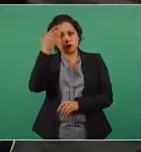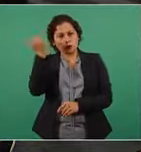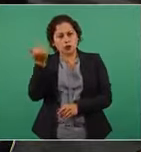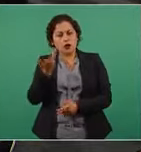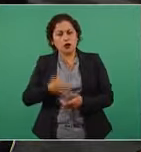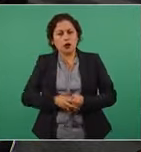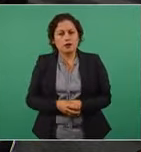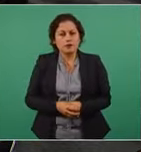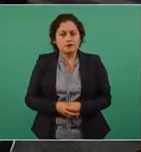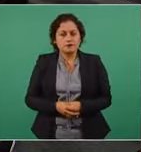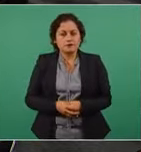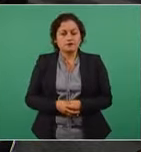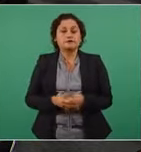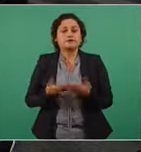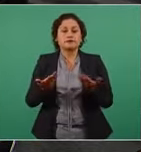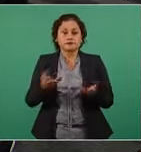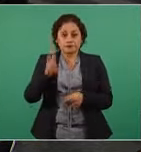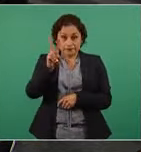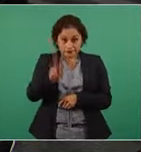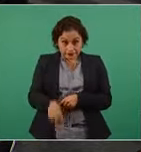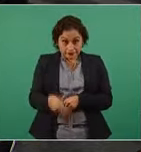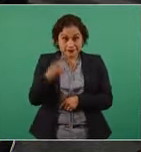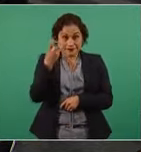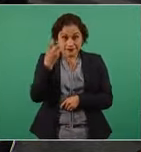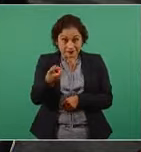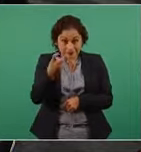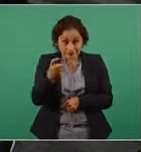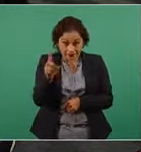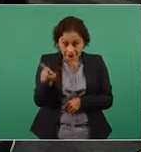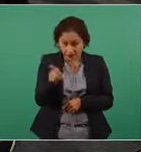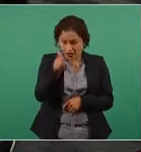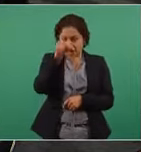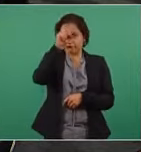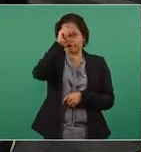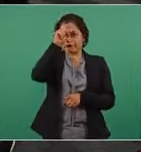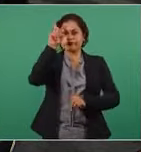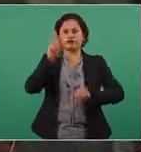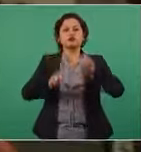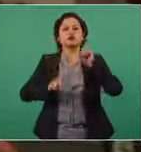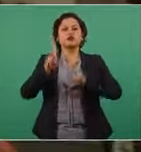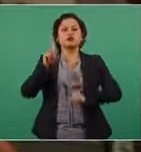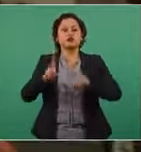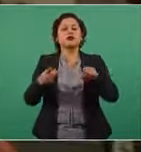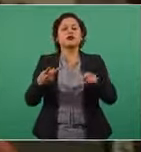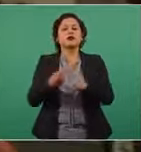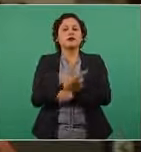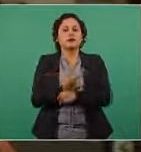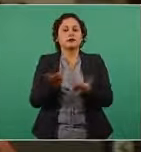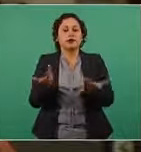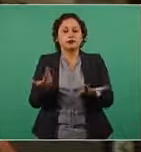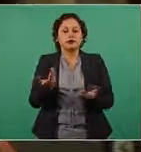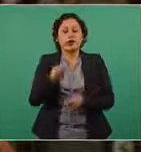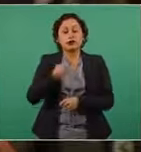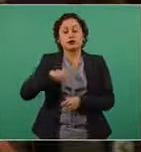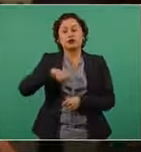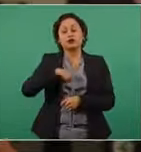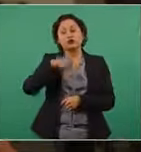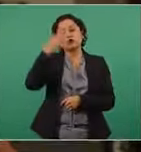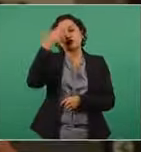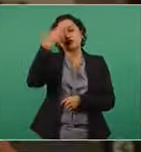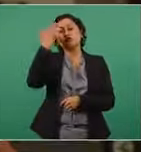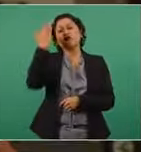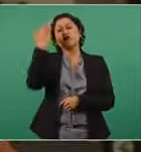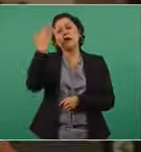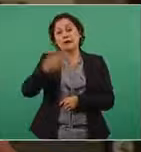esa es una es una interrogante que bien sabemos que para dar una noticia se tiene que